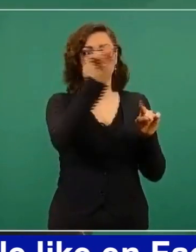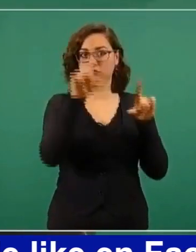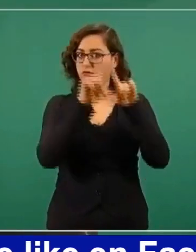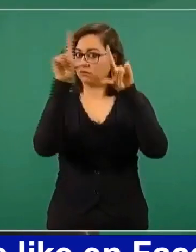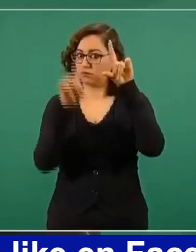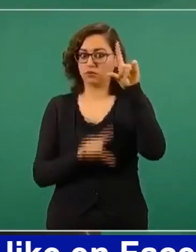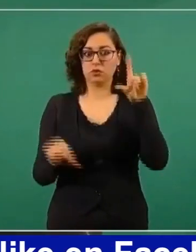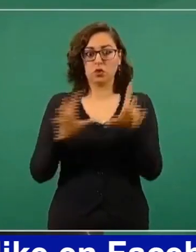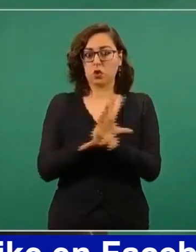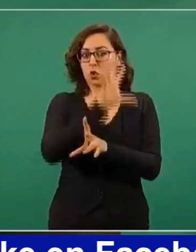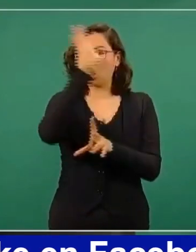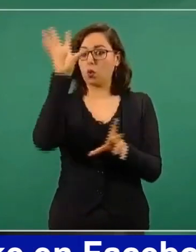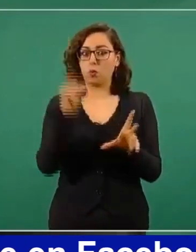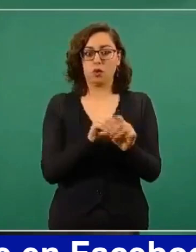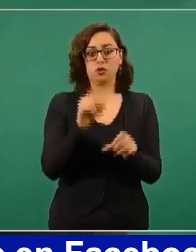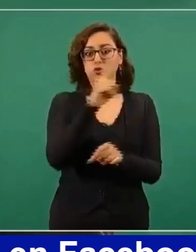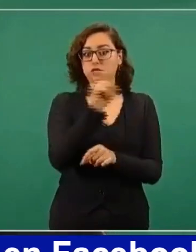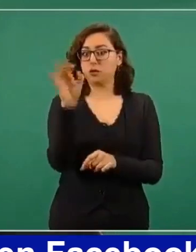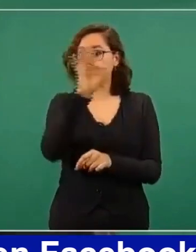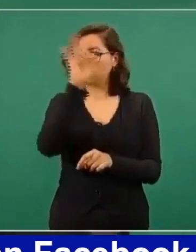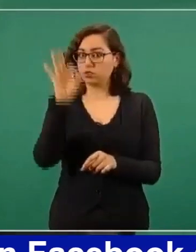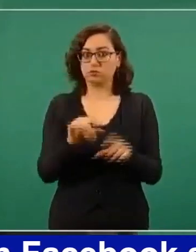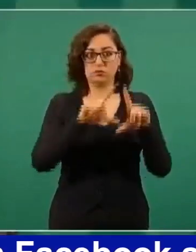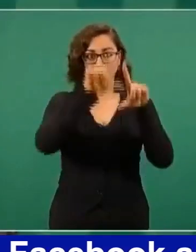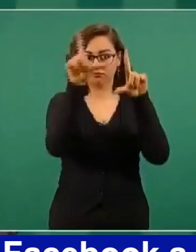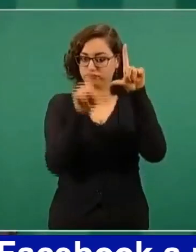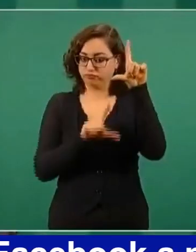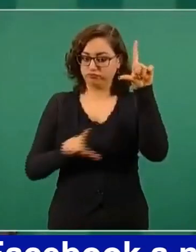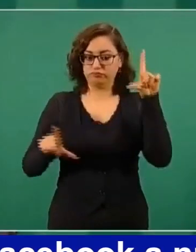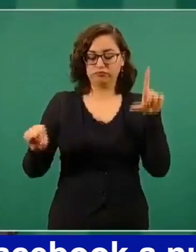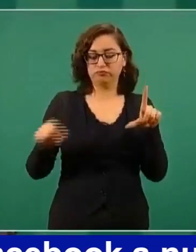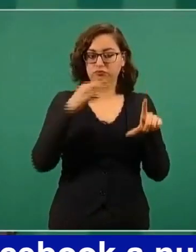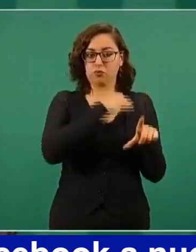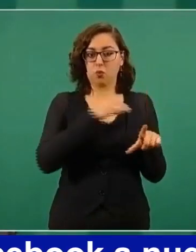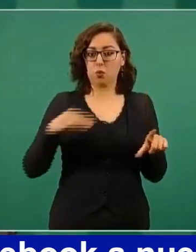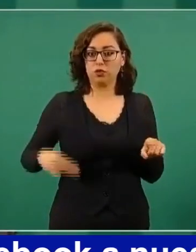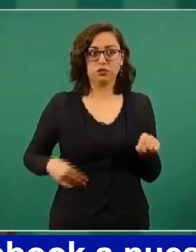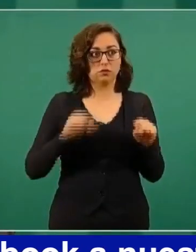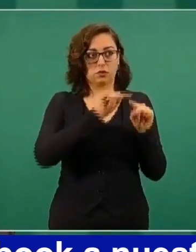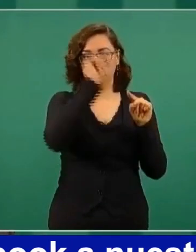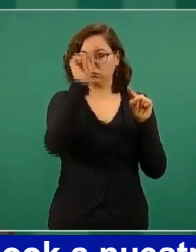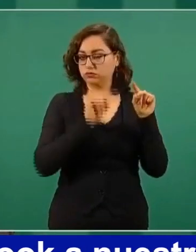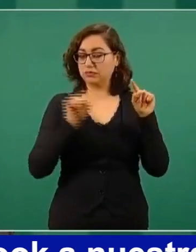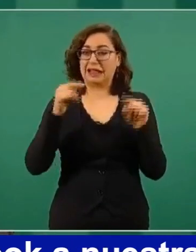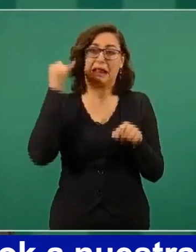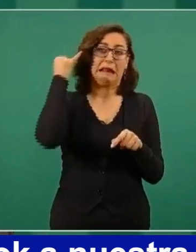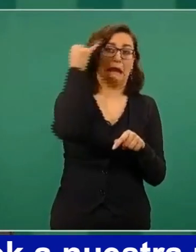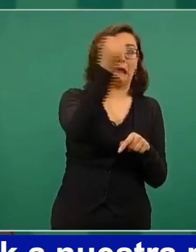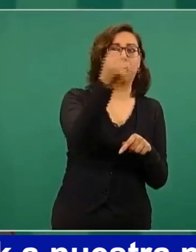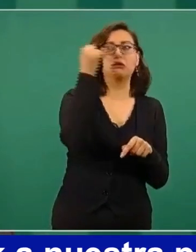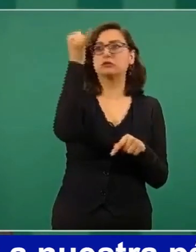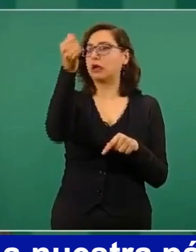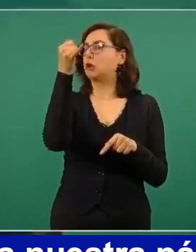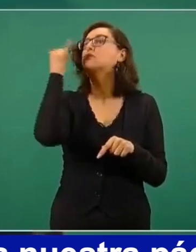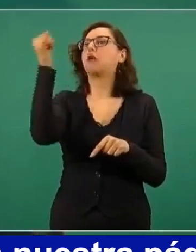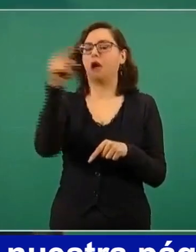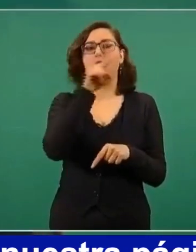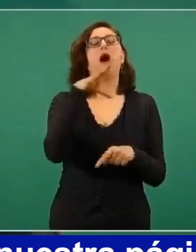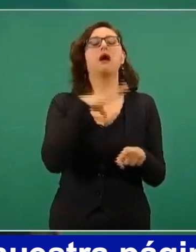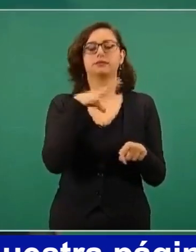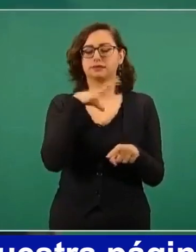del país, hasta en los municipios más apartados. Hasta allá